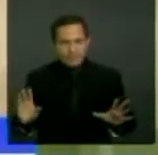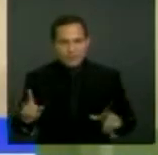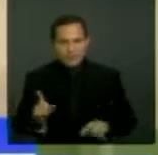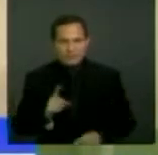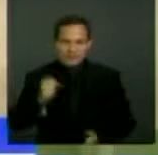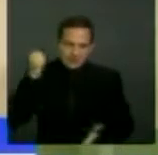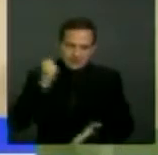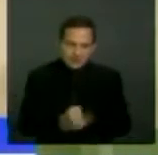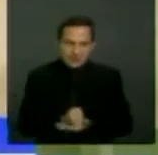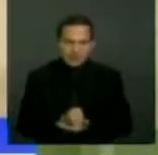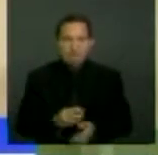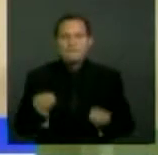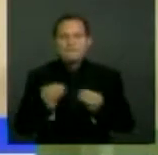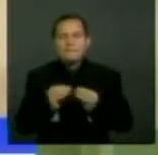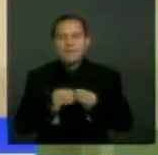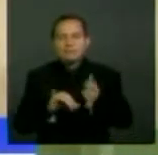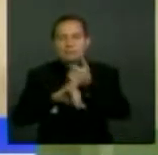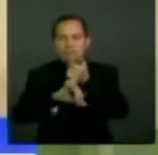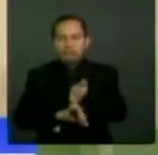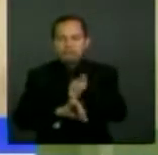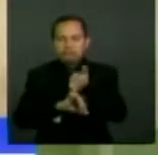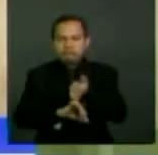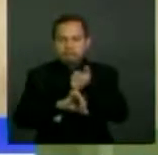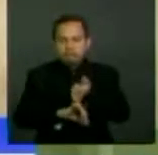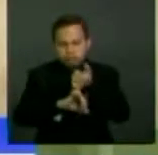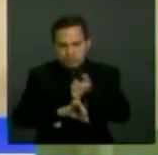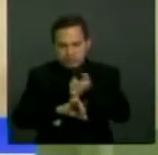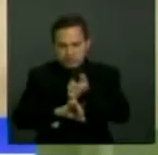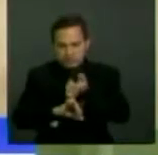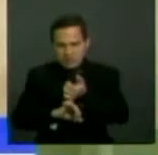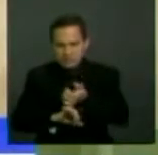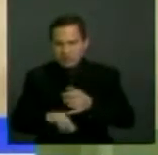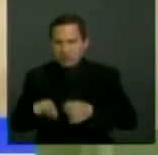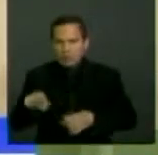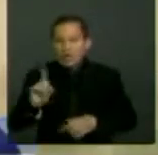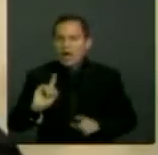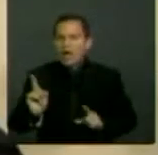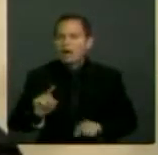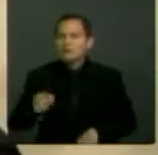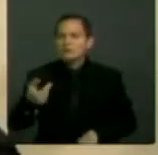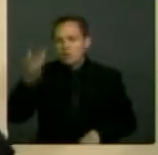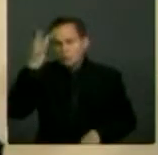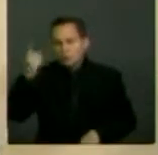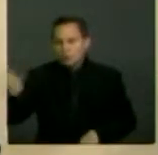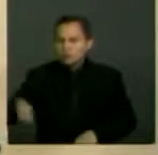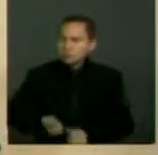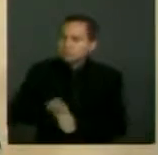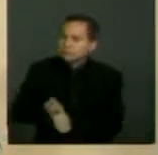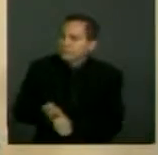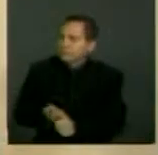bajo medida de interdicción, porque técnicamente se considera que eso no es sin consentimiento, ya que lo aprobó un guarda.